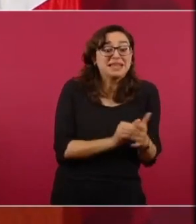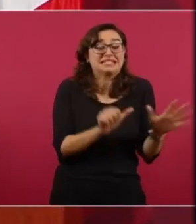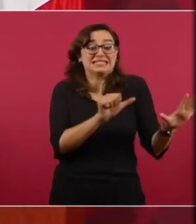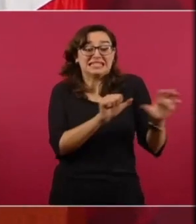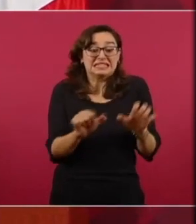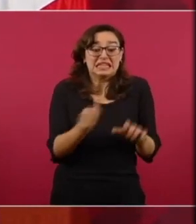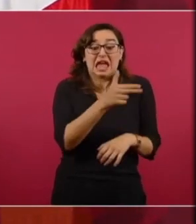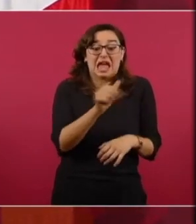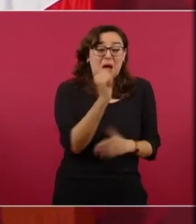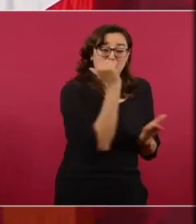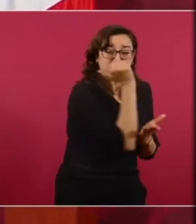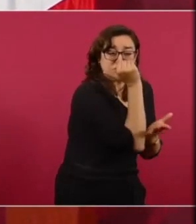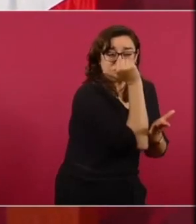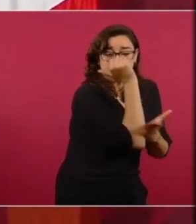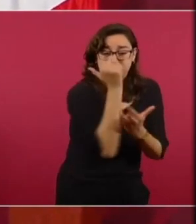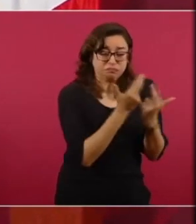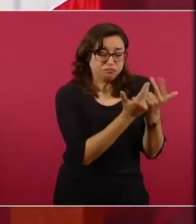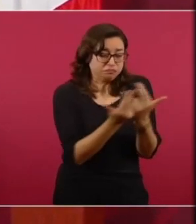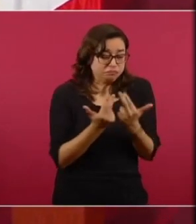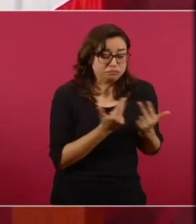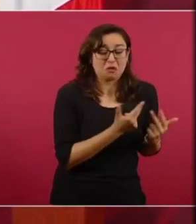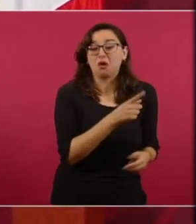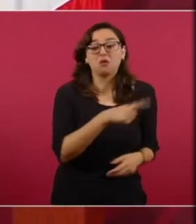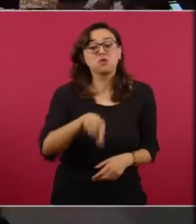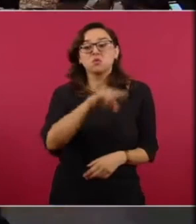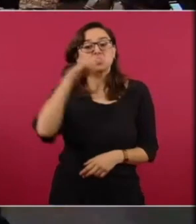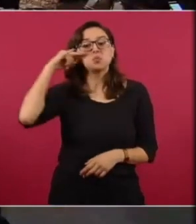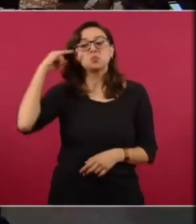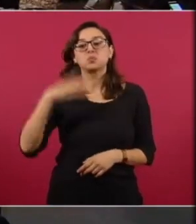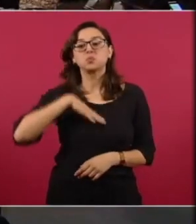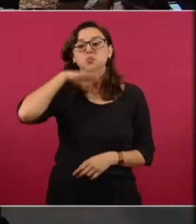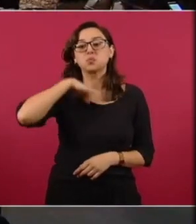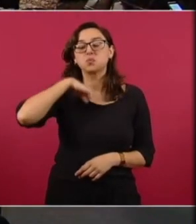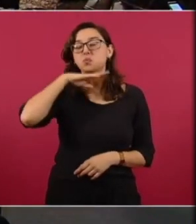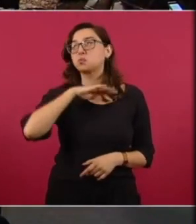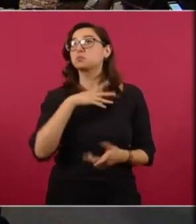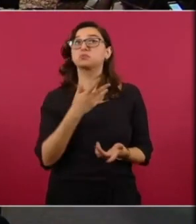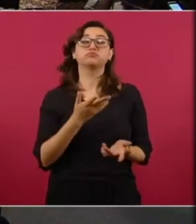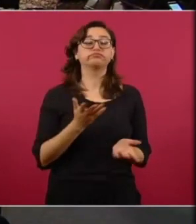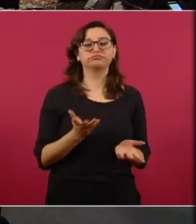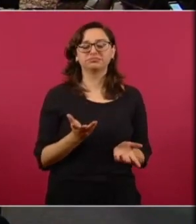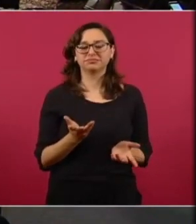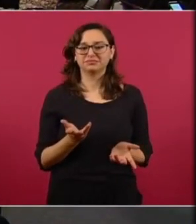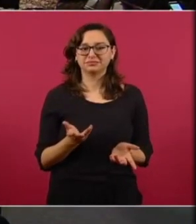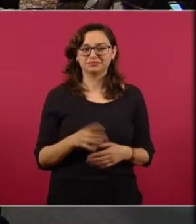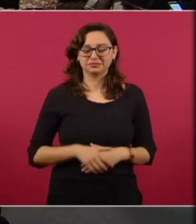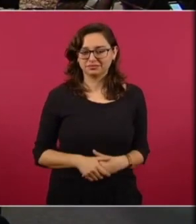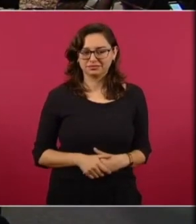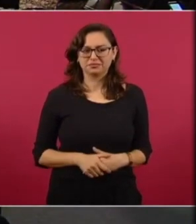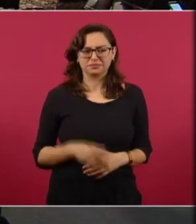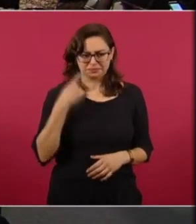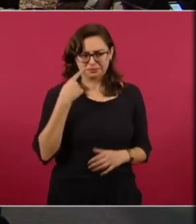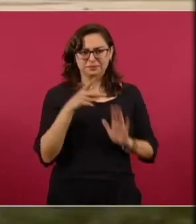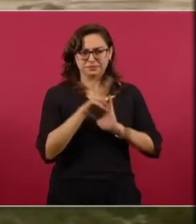lo que está en el fondo del asunto ahora sí con todo a mediados de los años ochenta